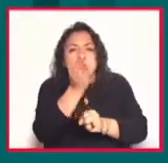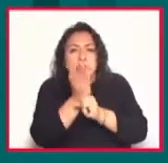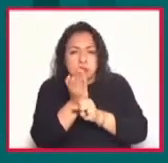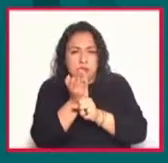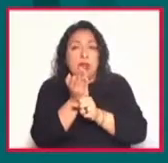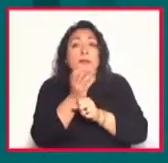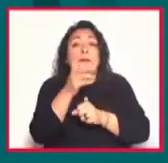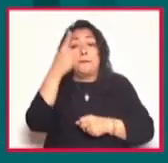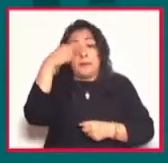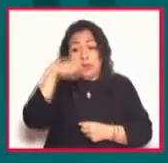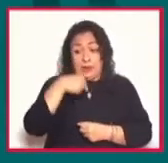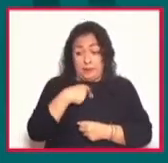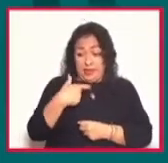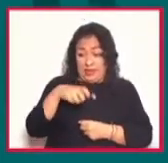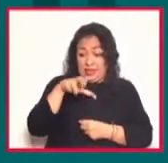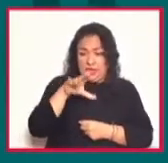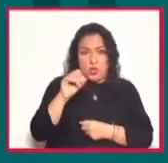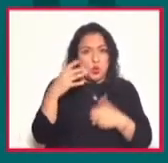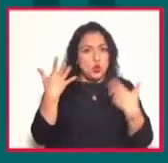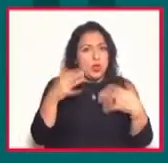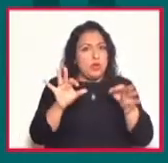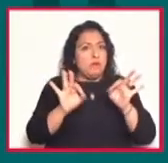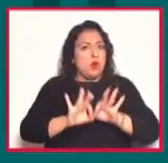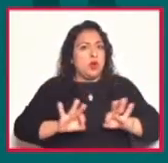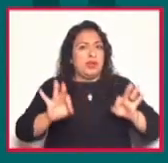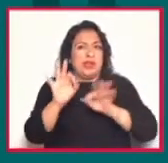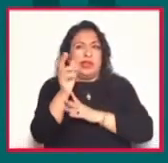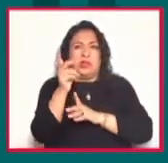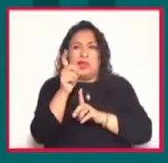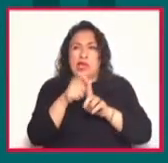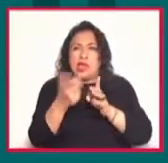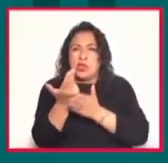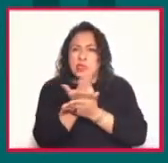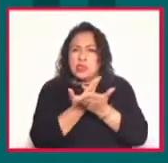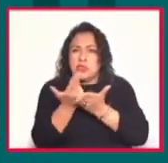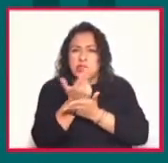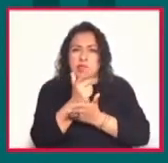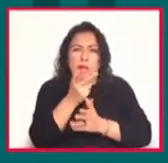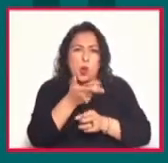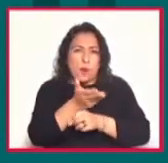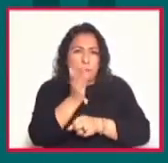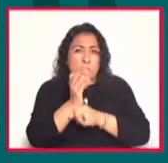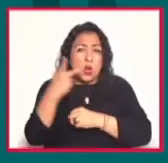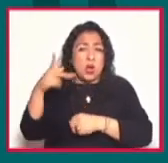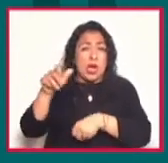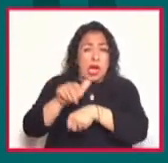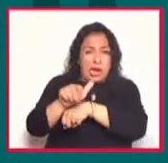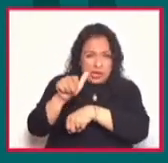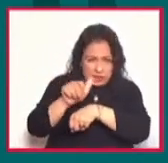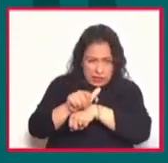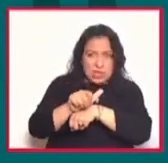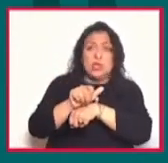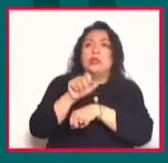el gran humorista gráfico, ya no argentino, sino por lo menos hispanoamericano.